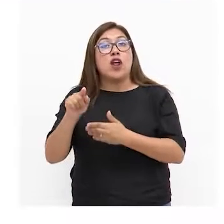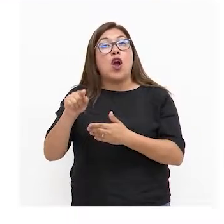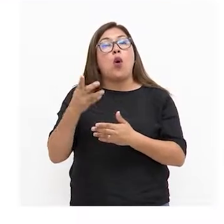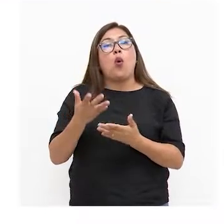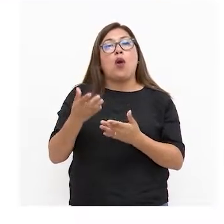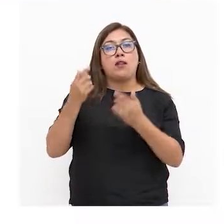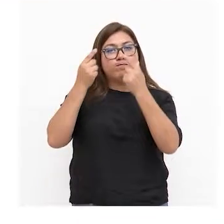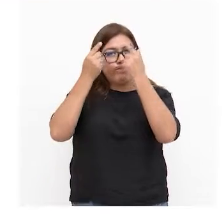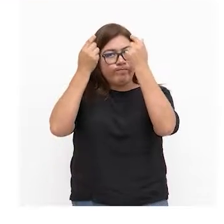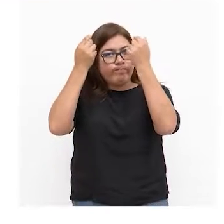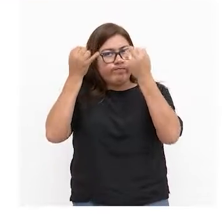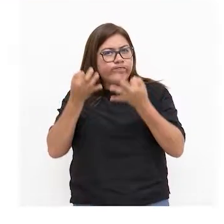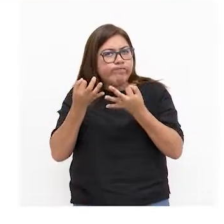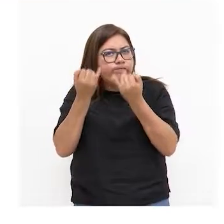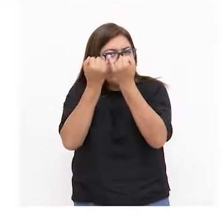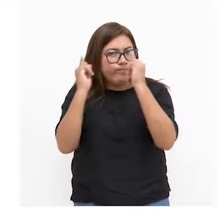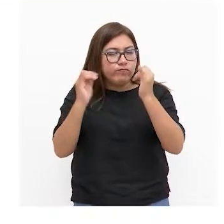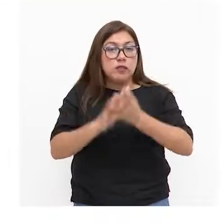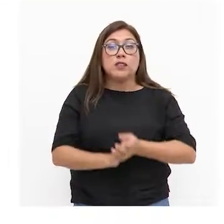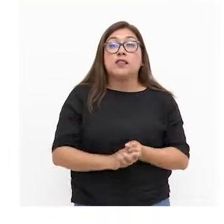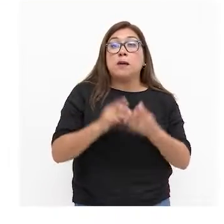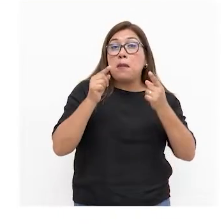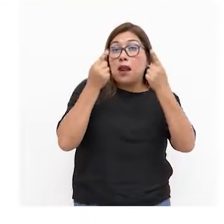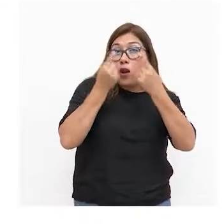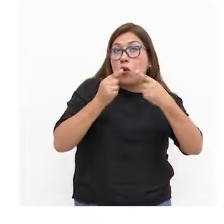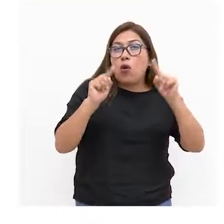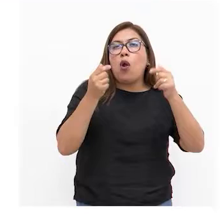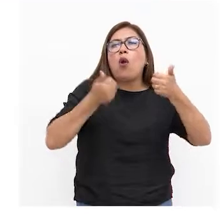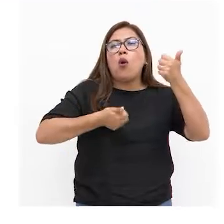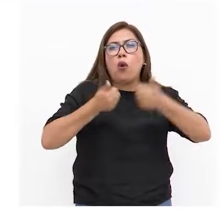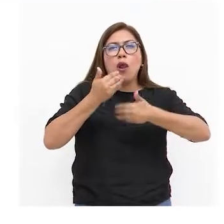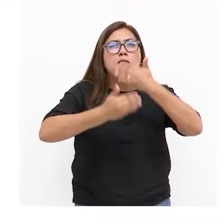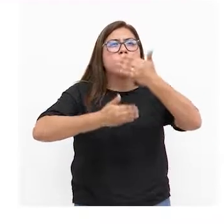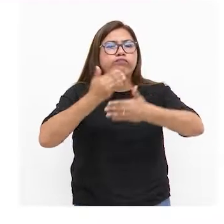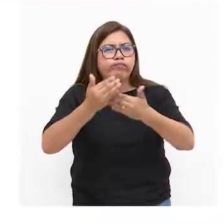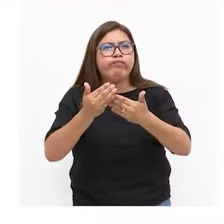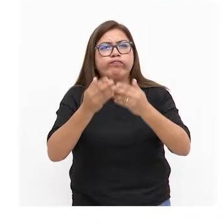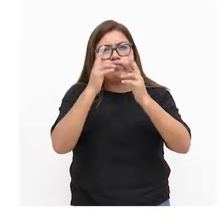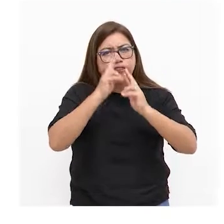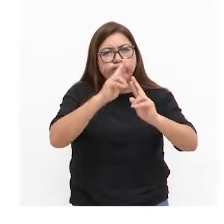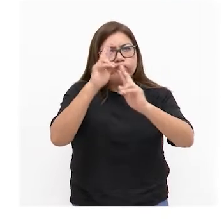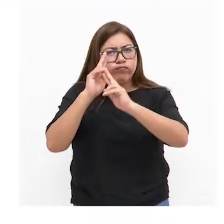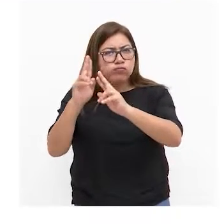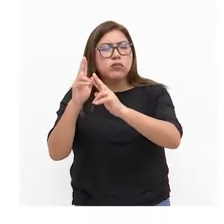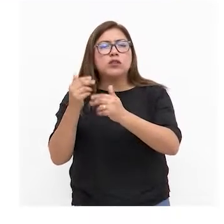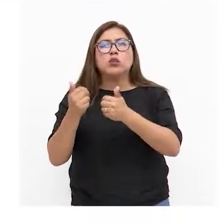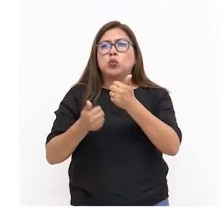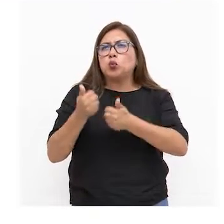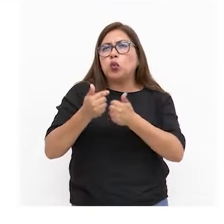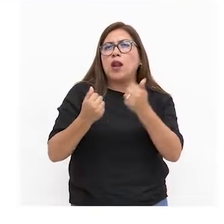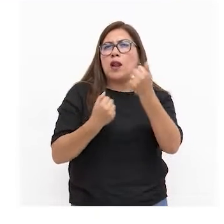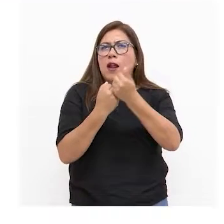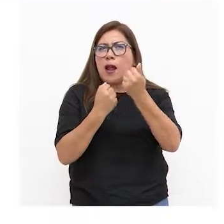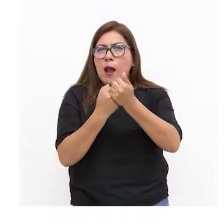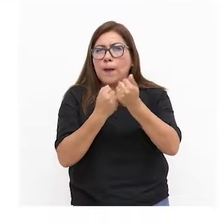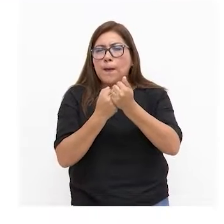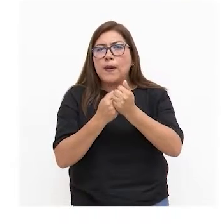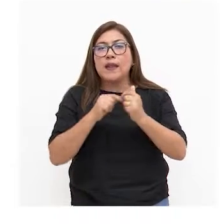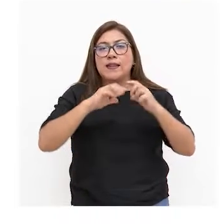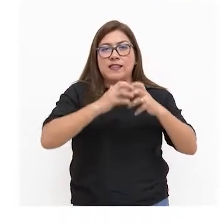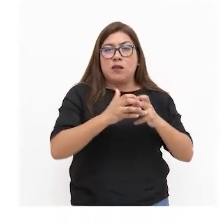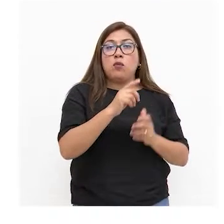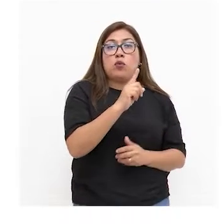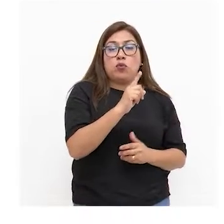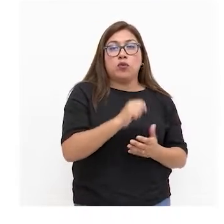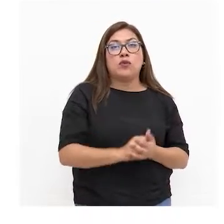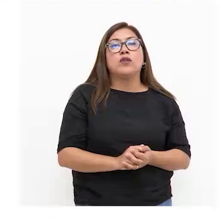jurídica para lograrlo se explicará el proceso de reconocimiento y o designación de apoyos facultativos del